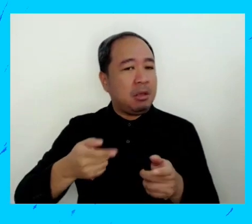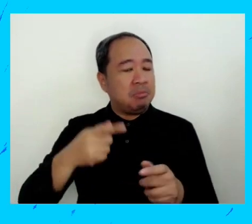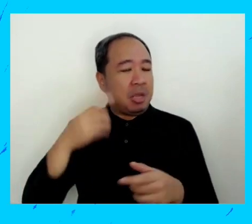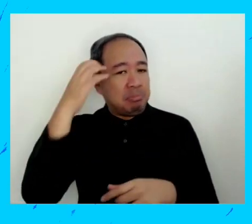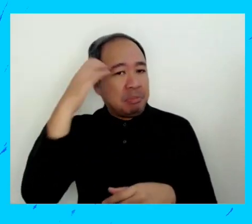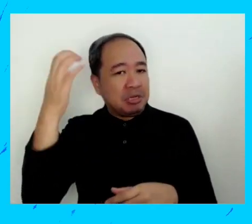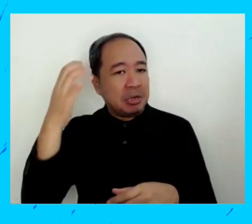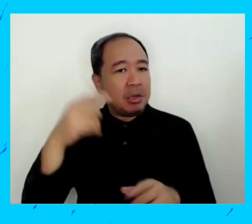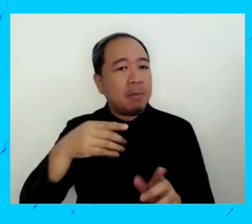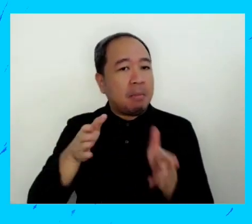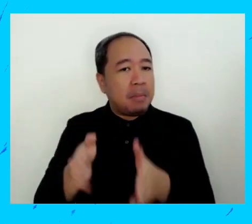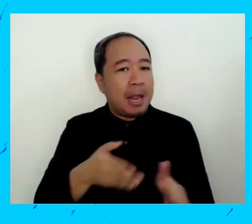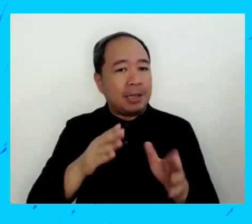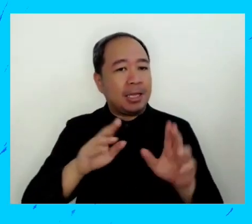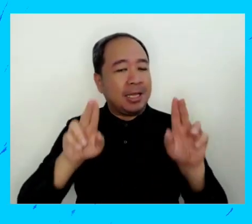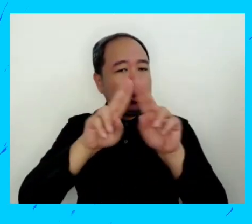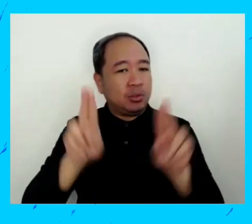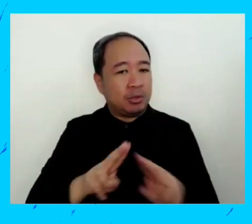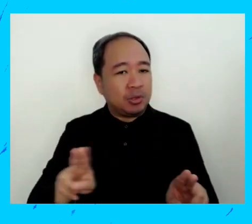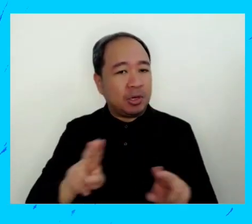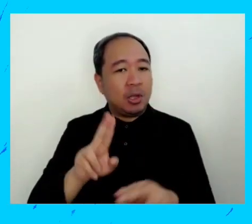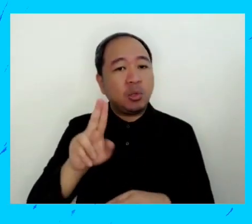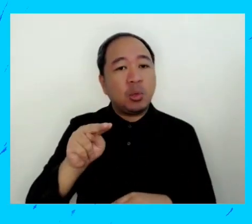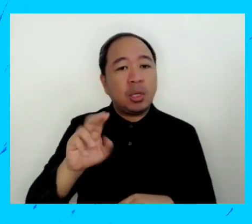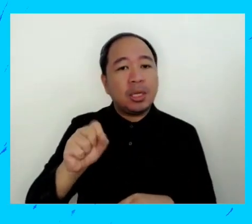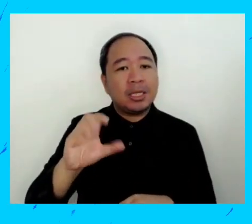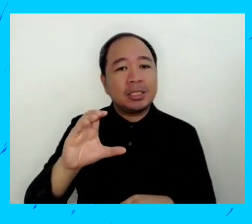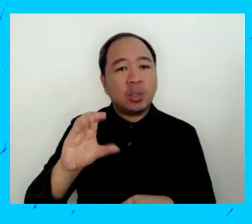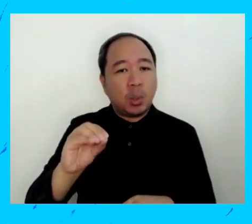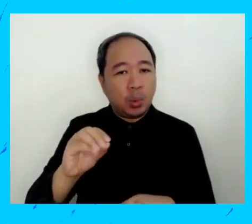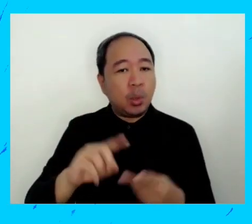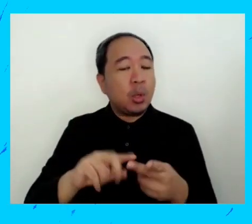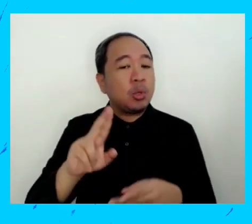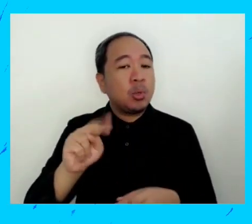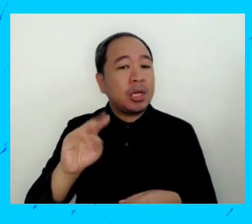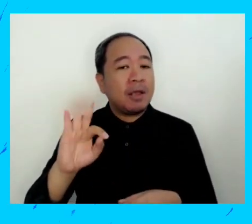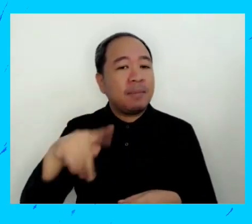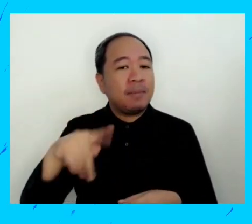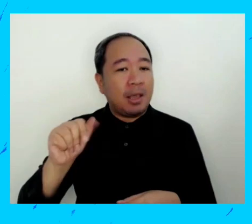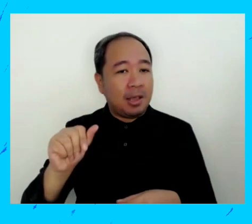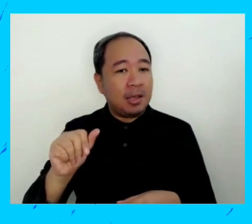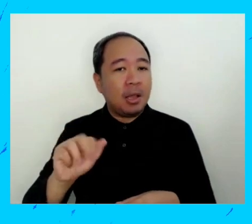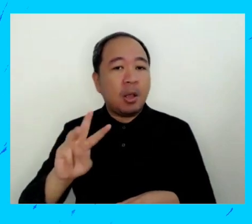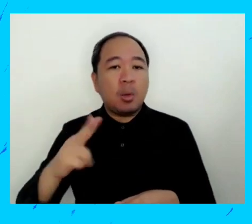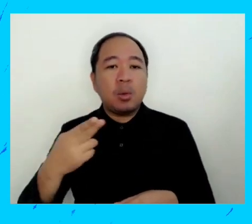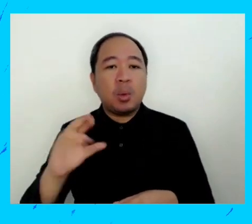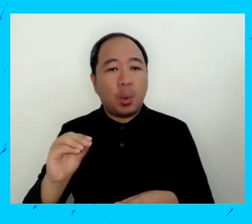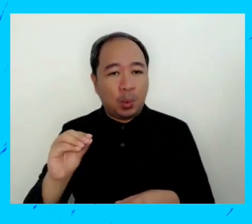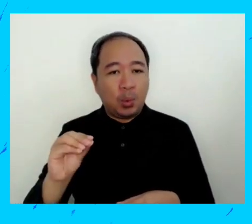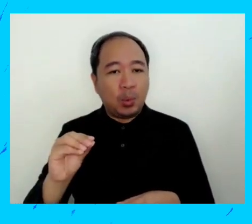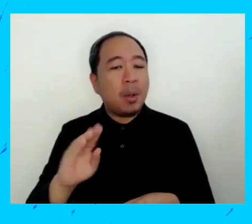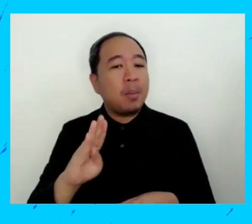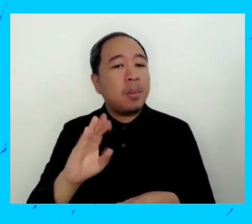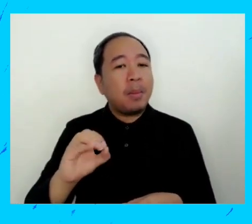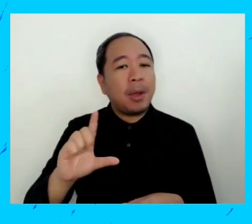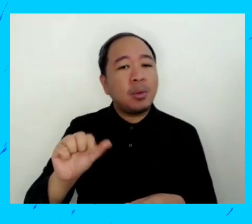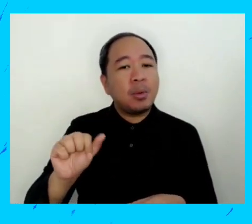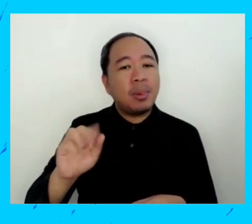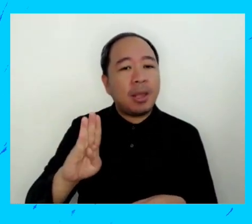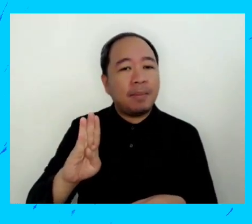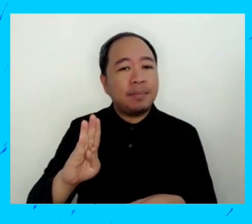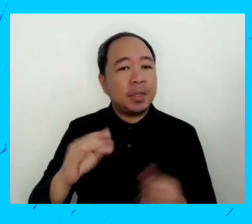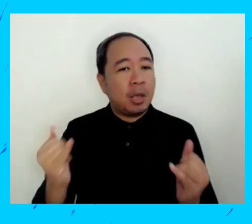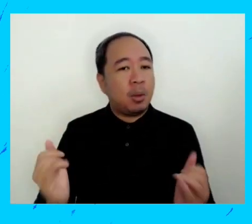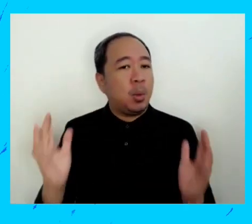o ms bailar no tendremos